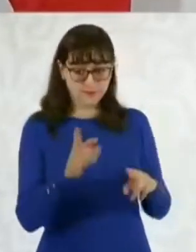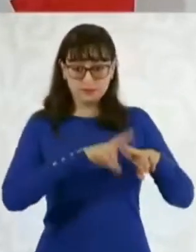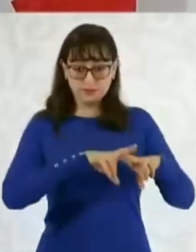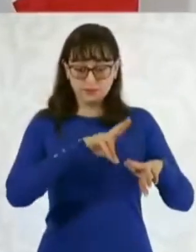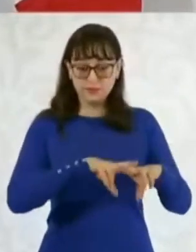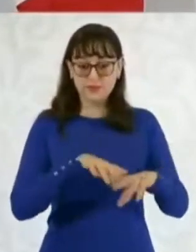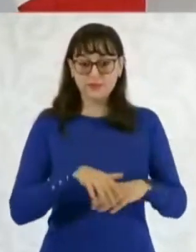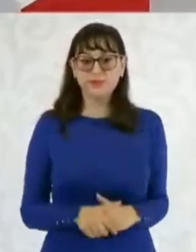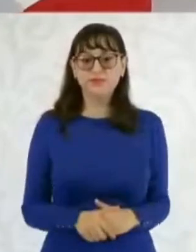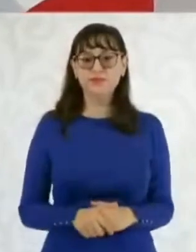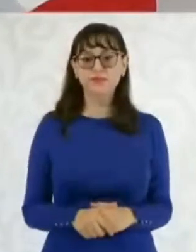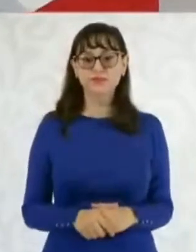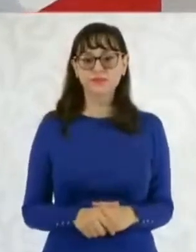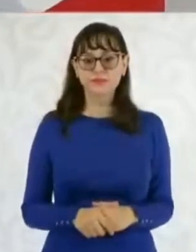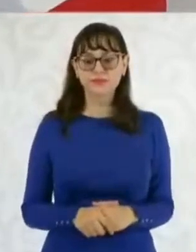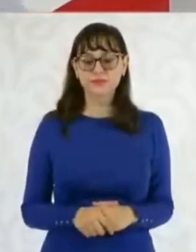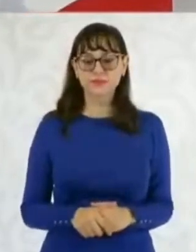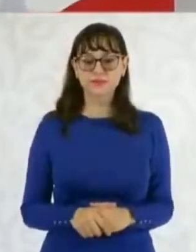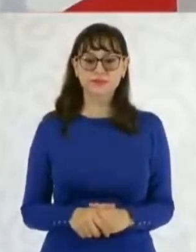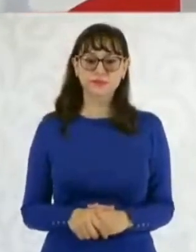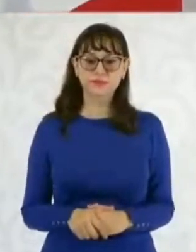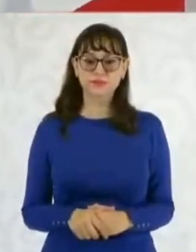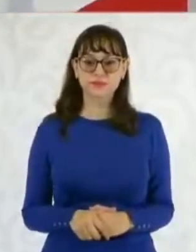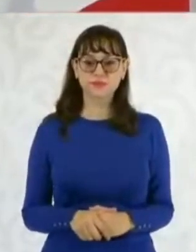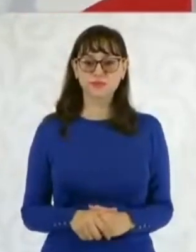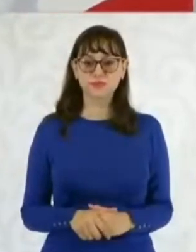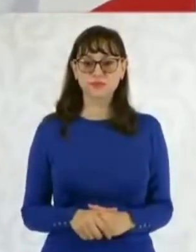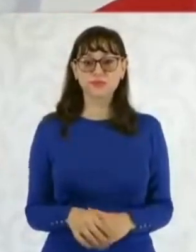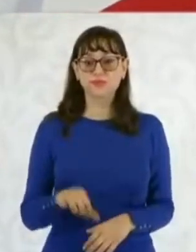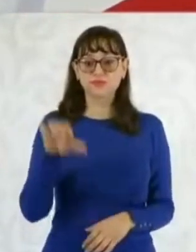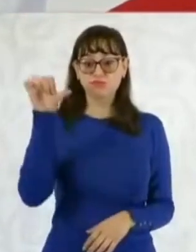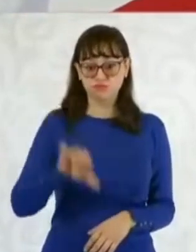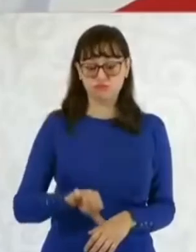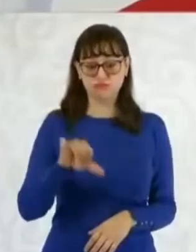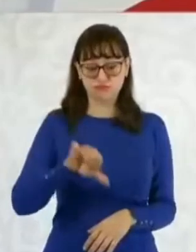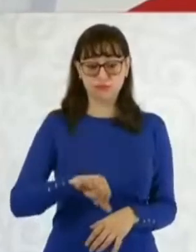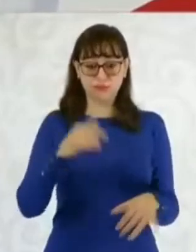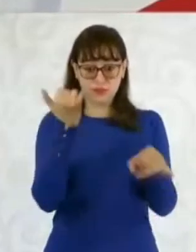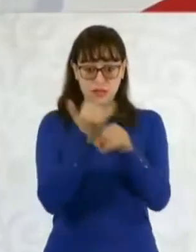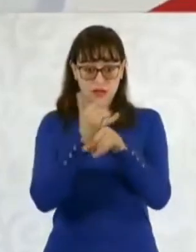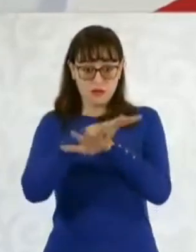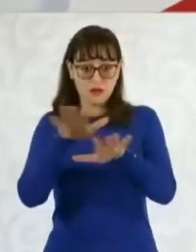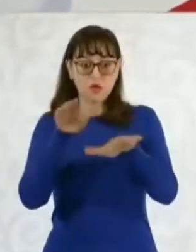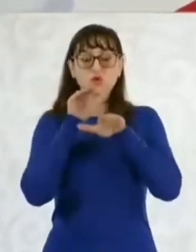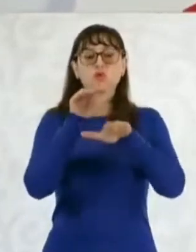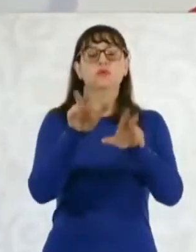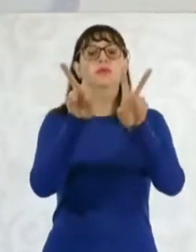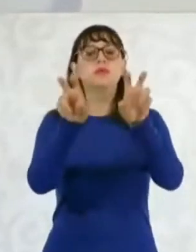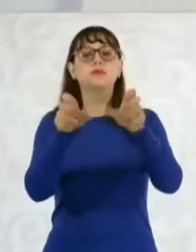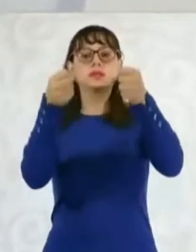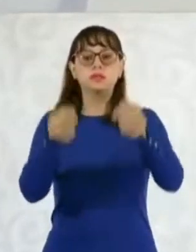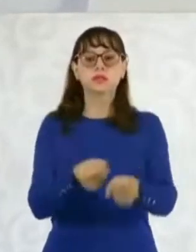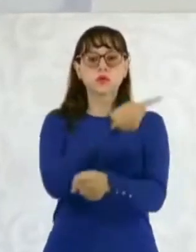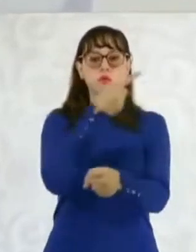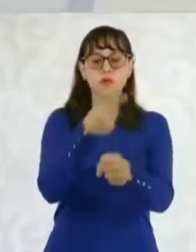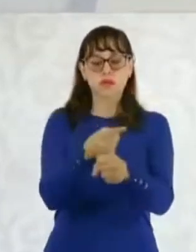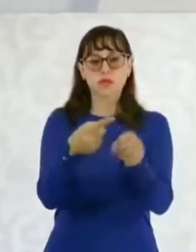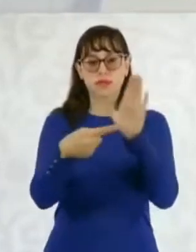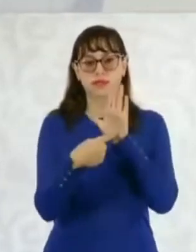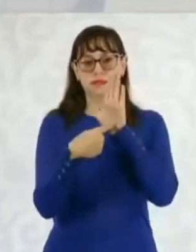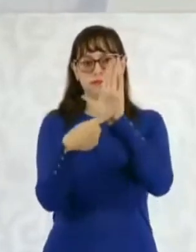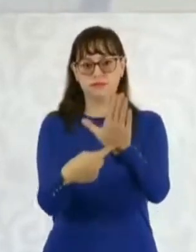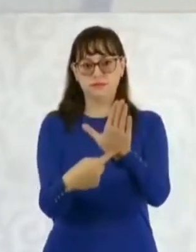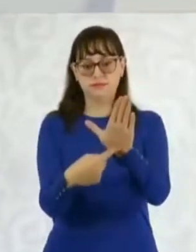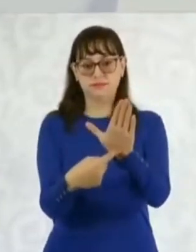el día de hoy vamos a dar el informe de seguridad, previo a ello en tres